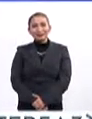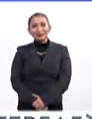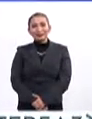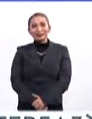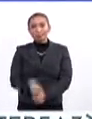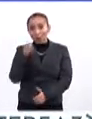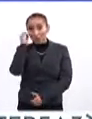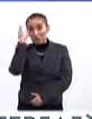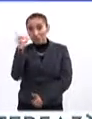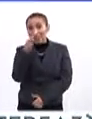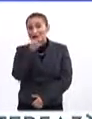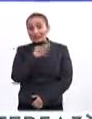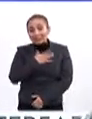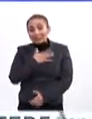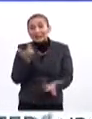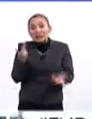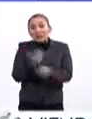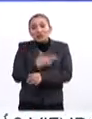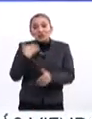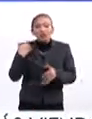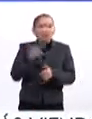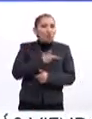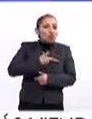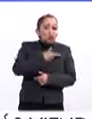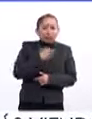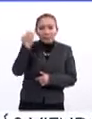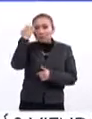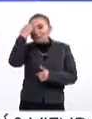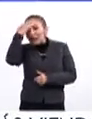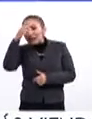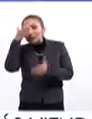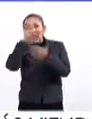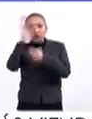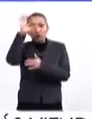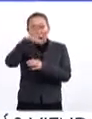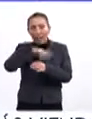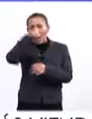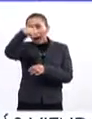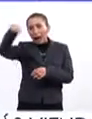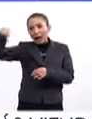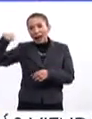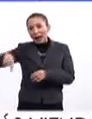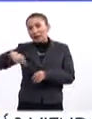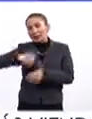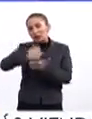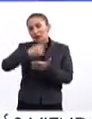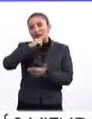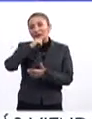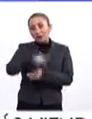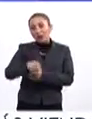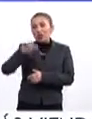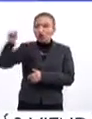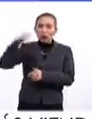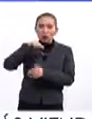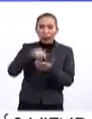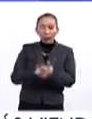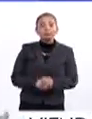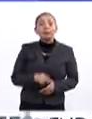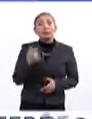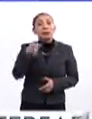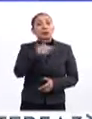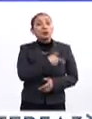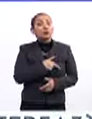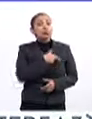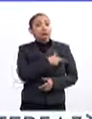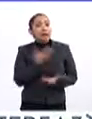No se olviden de comentarnos qué disfrutaron de las experiencias culturales que existen en nuestra ciudad y también en el resto del país. Y para